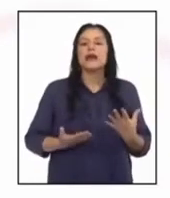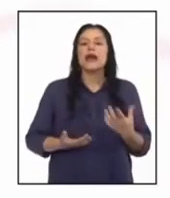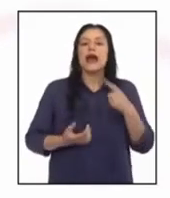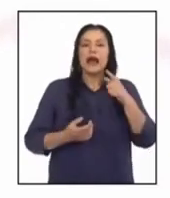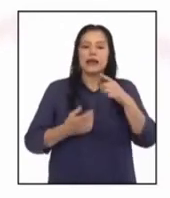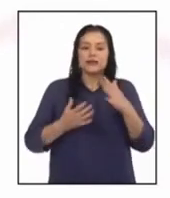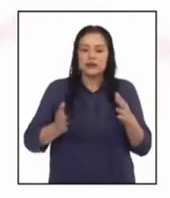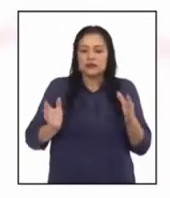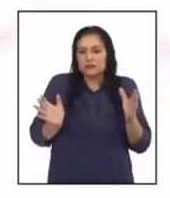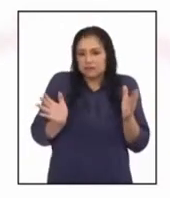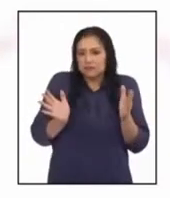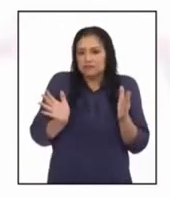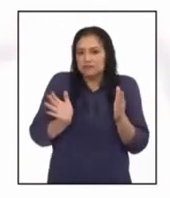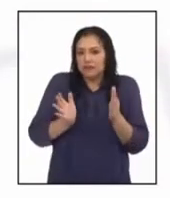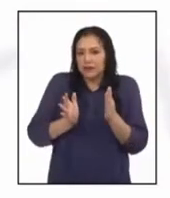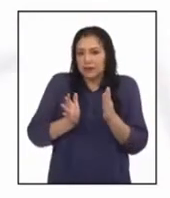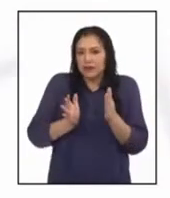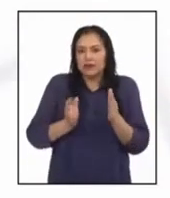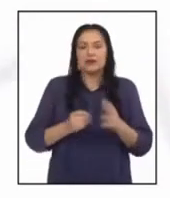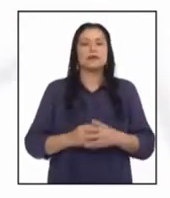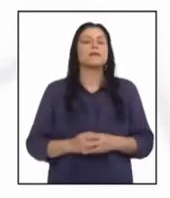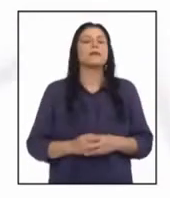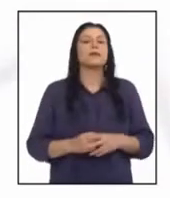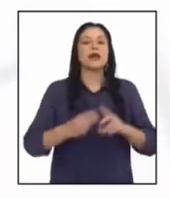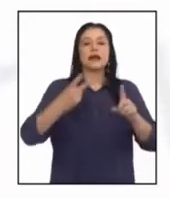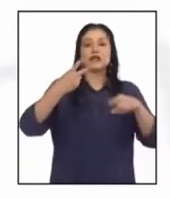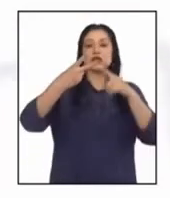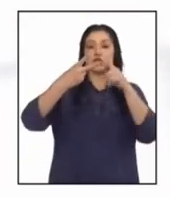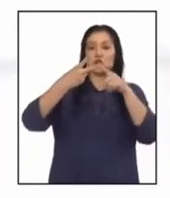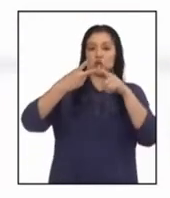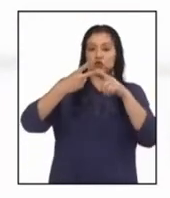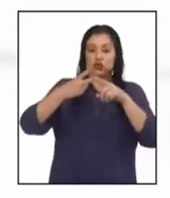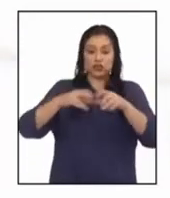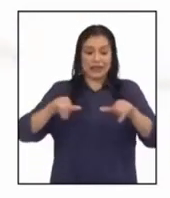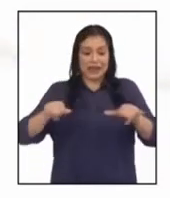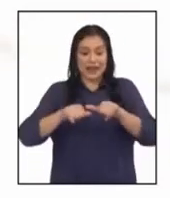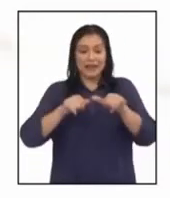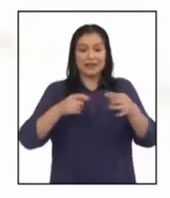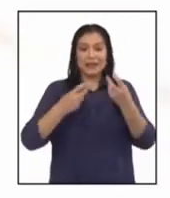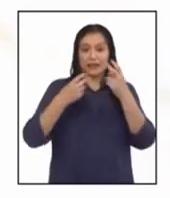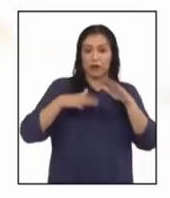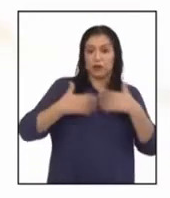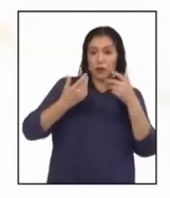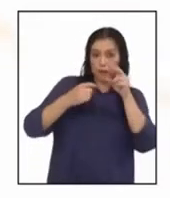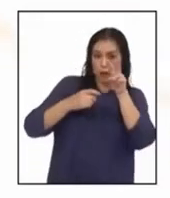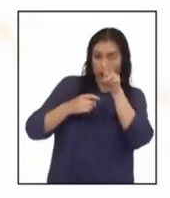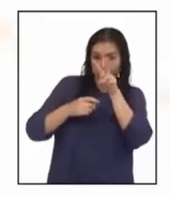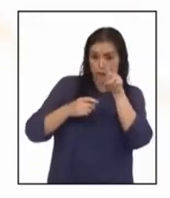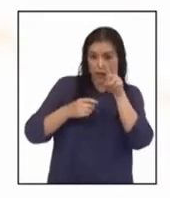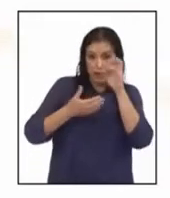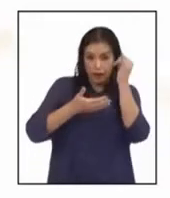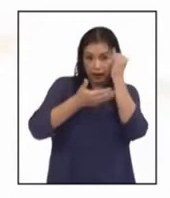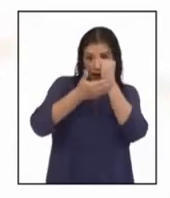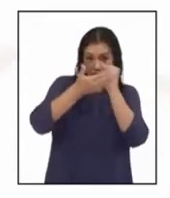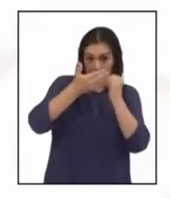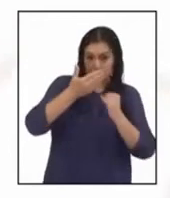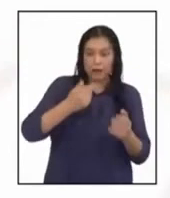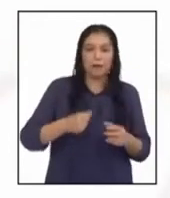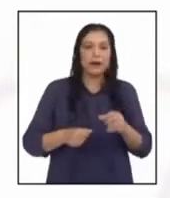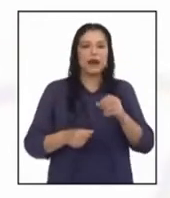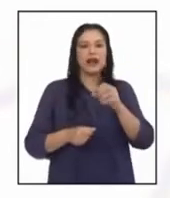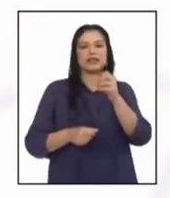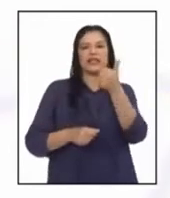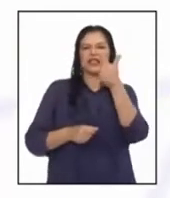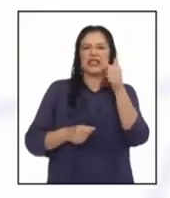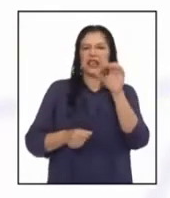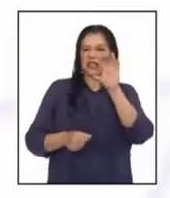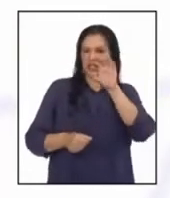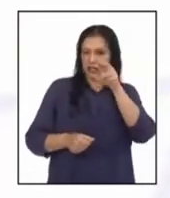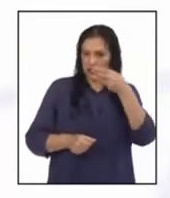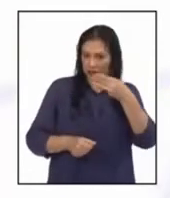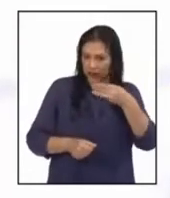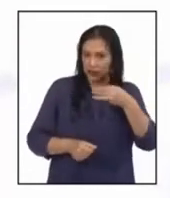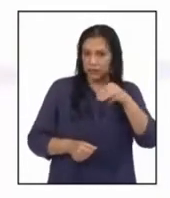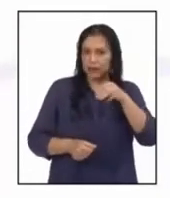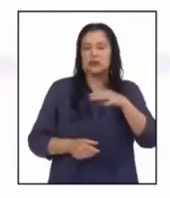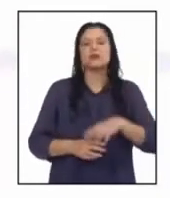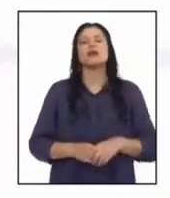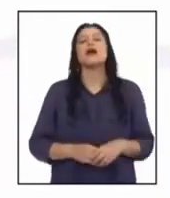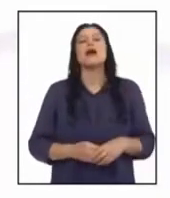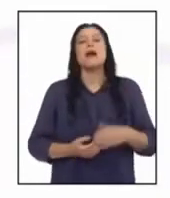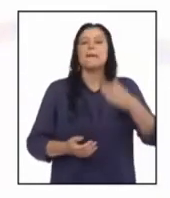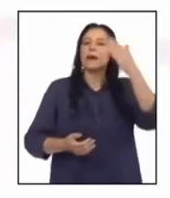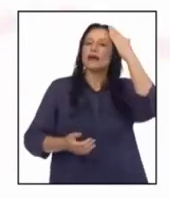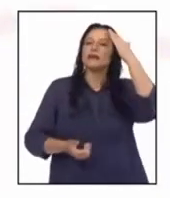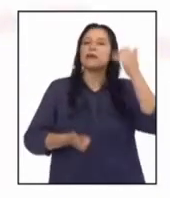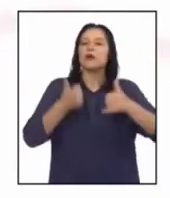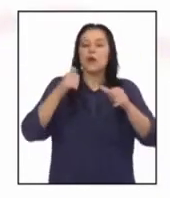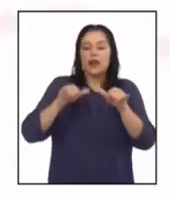distancia reducida. 2. La distancia tal como se puede apreciar en el mapa es de 10 centímetros. 2. saber